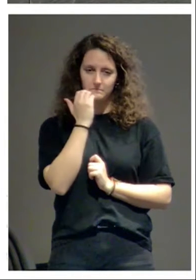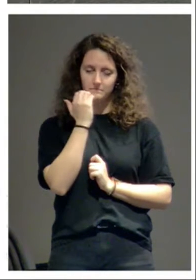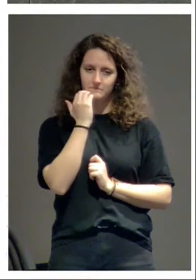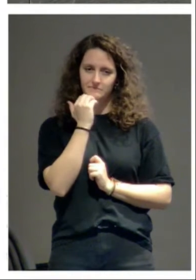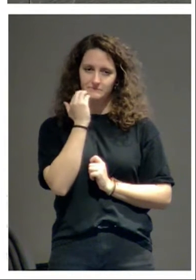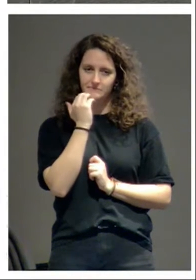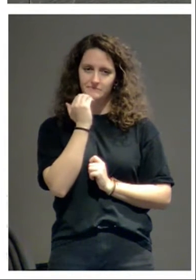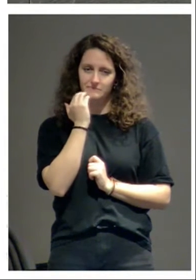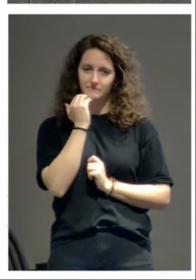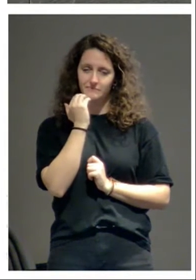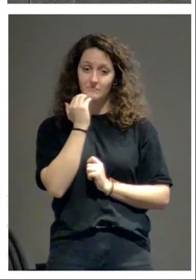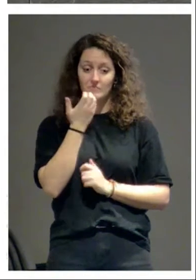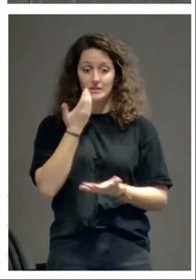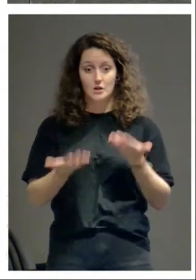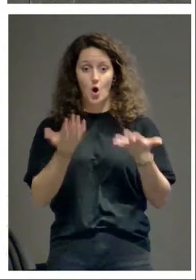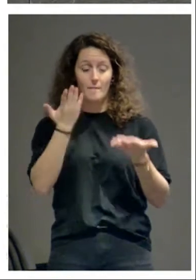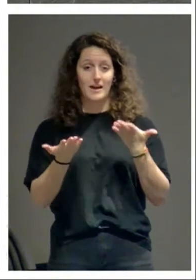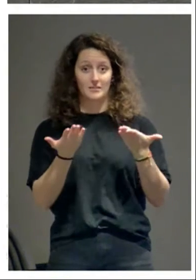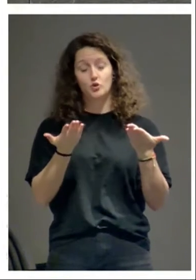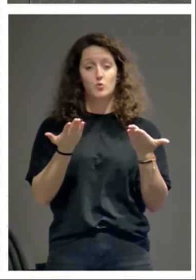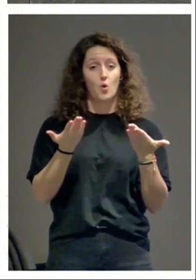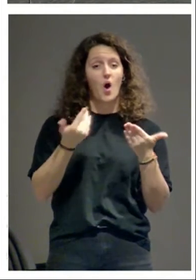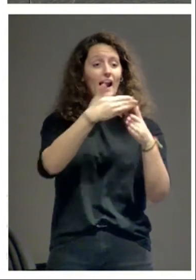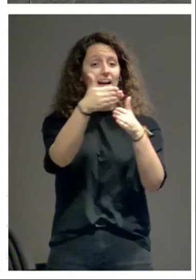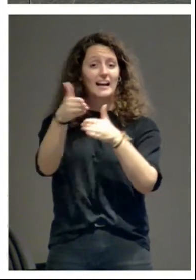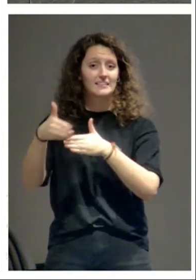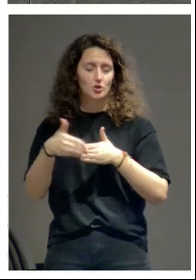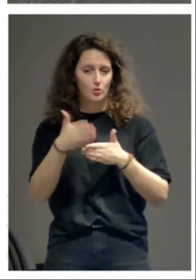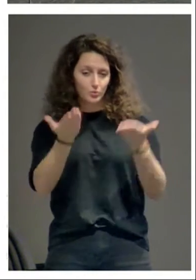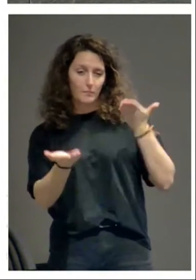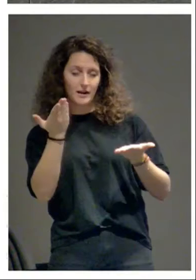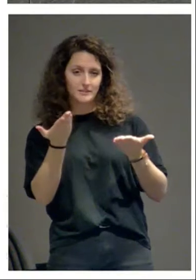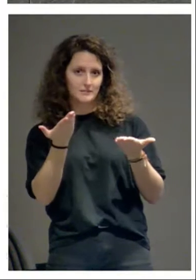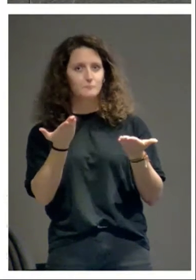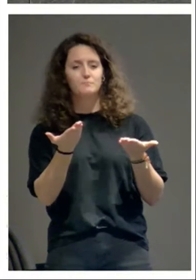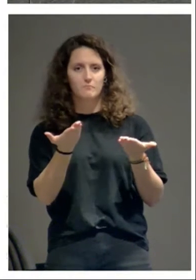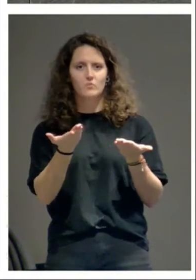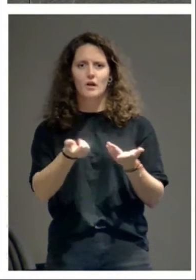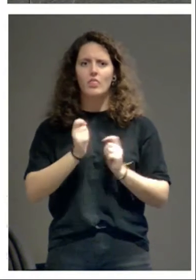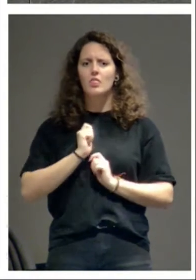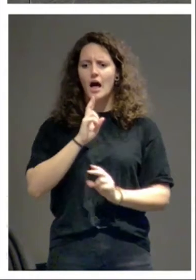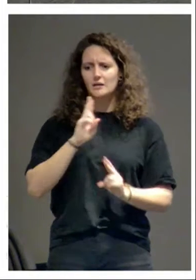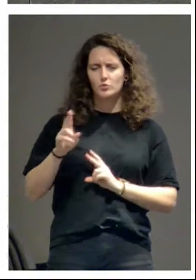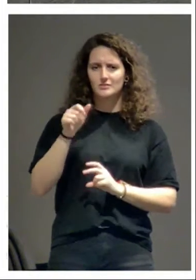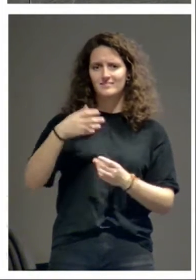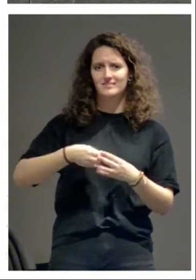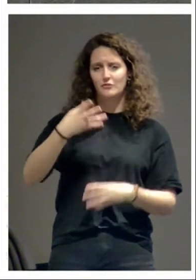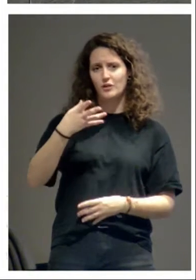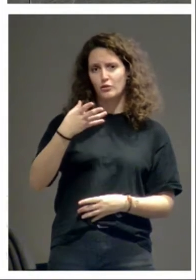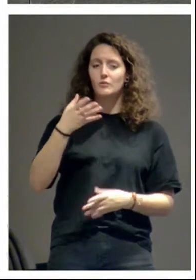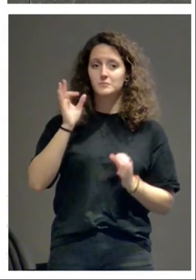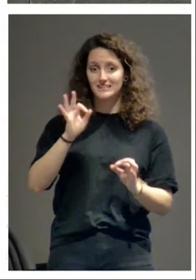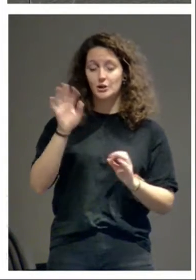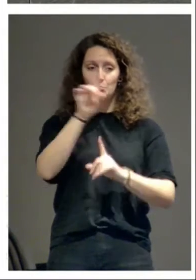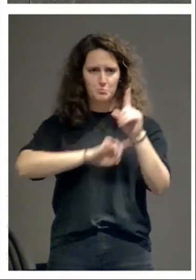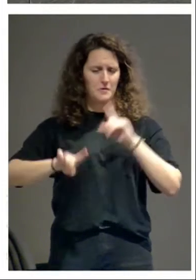compare con todo el resto del edificio, llegar a dar una respuesta para este edificio a uno de los